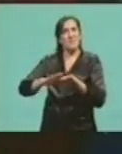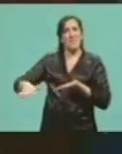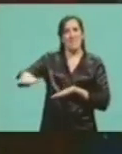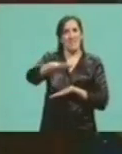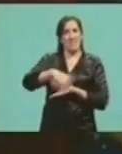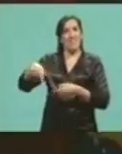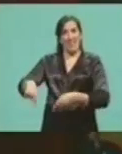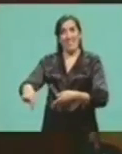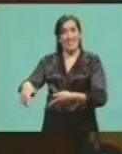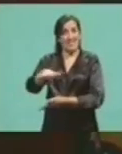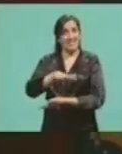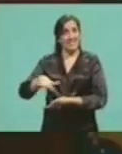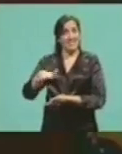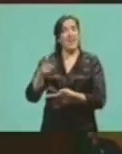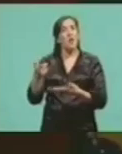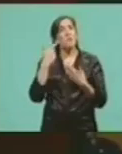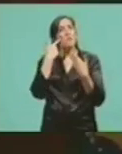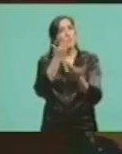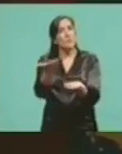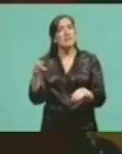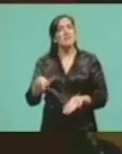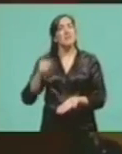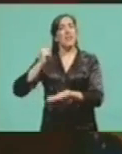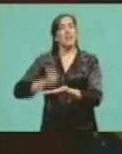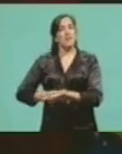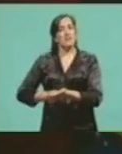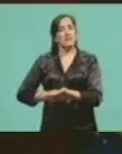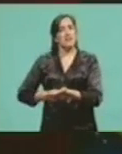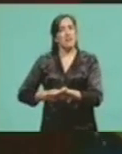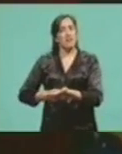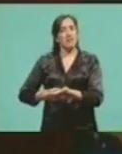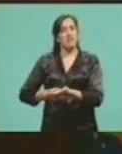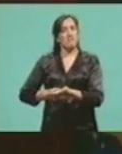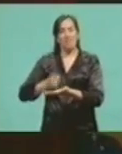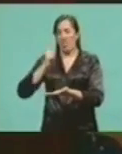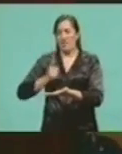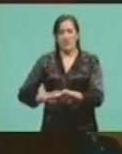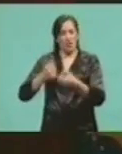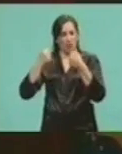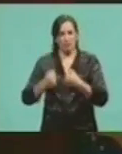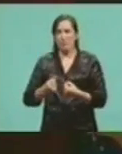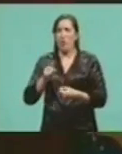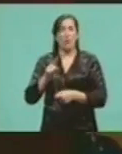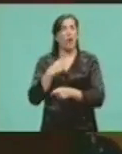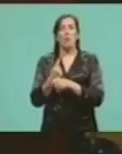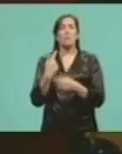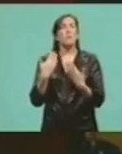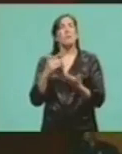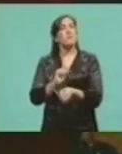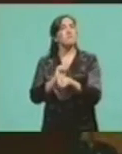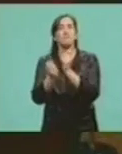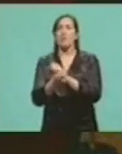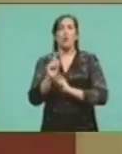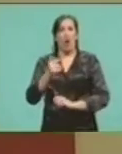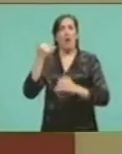embajada y que refleja la decisión inquebrantable e irrevocable de la